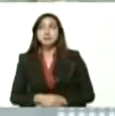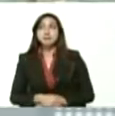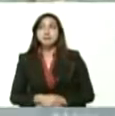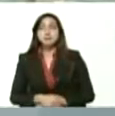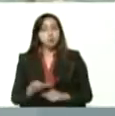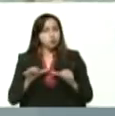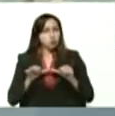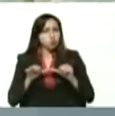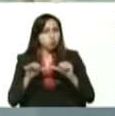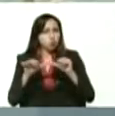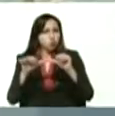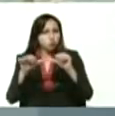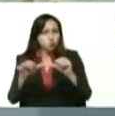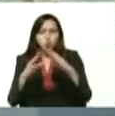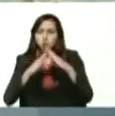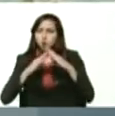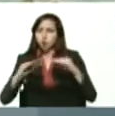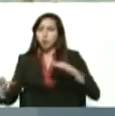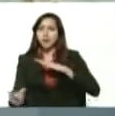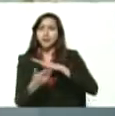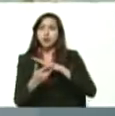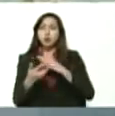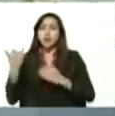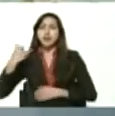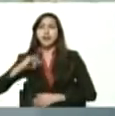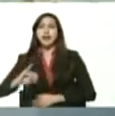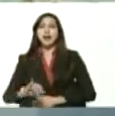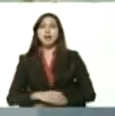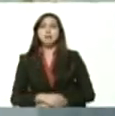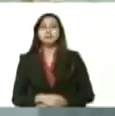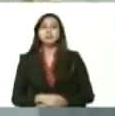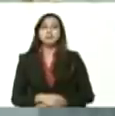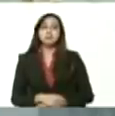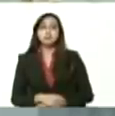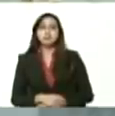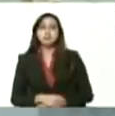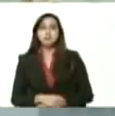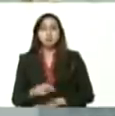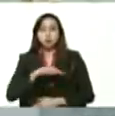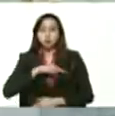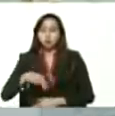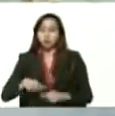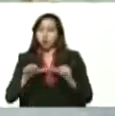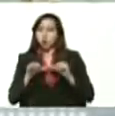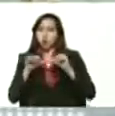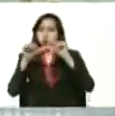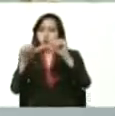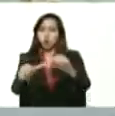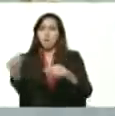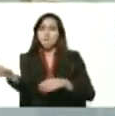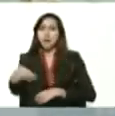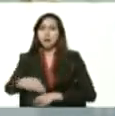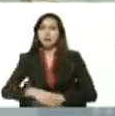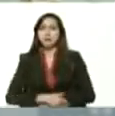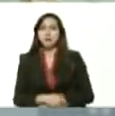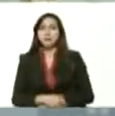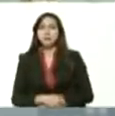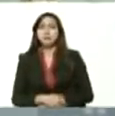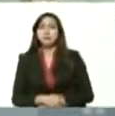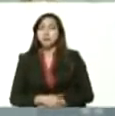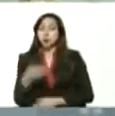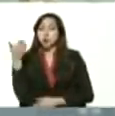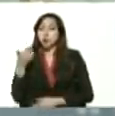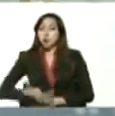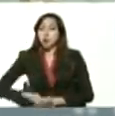avanzar hoy por hoy con toda la tecnología que existe, bueno, podemos avanzar aún más. Es